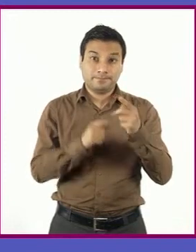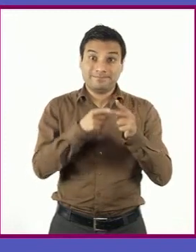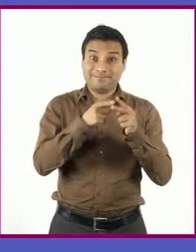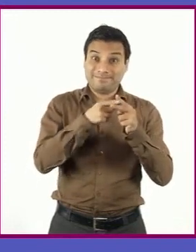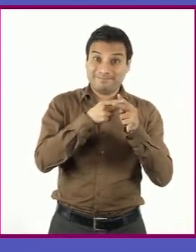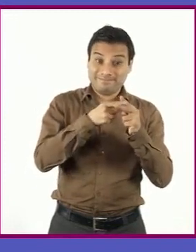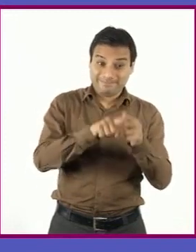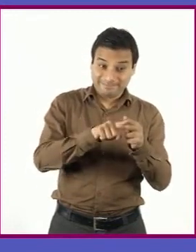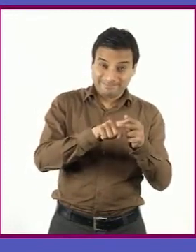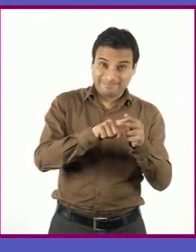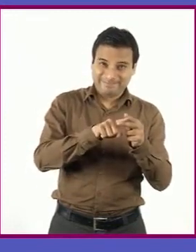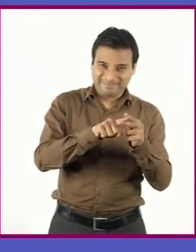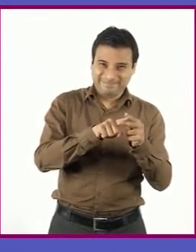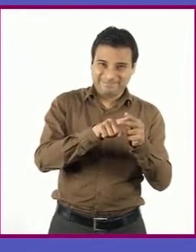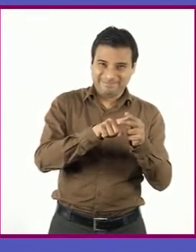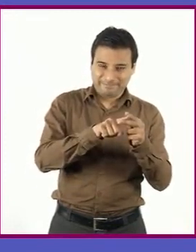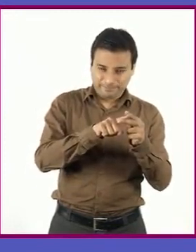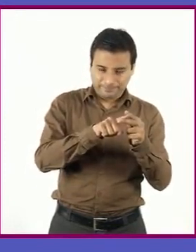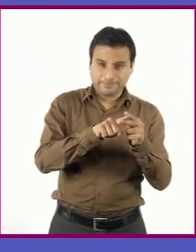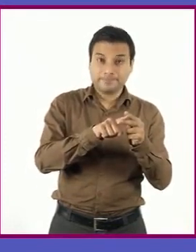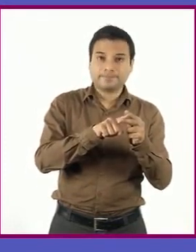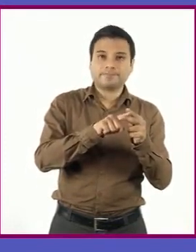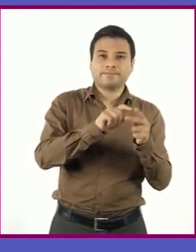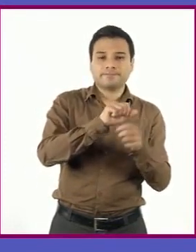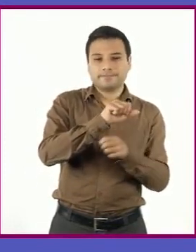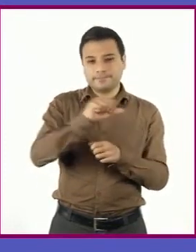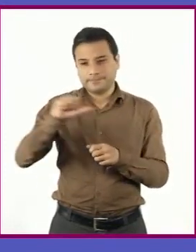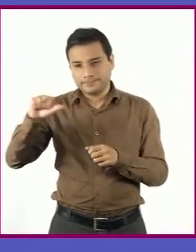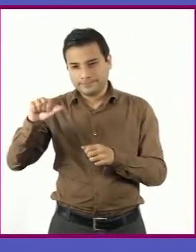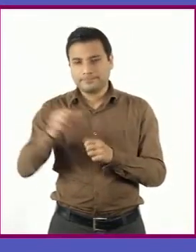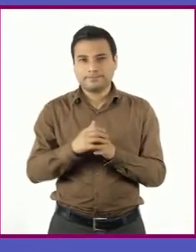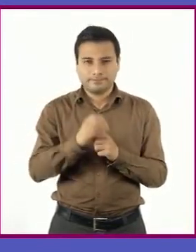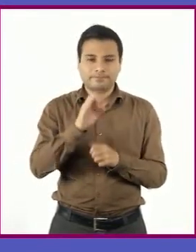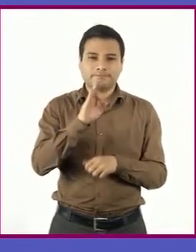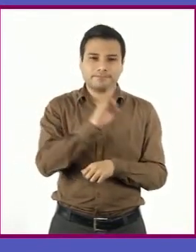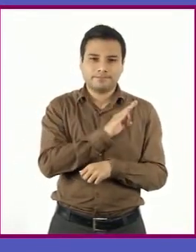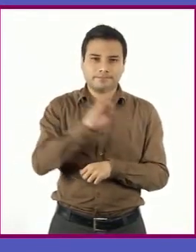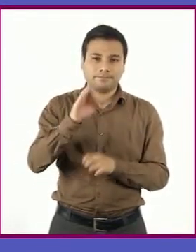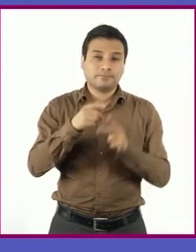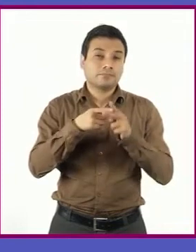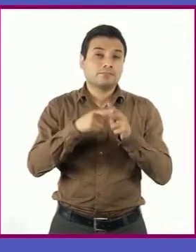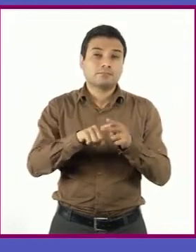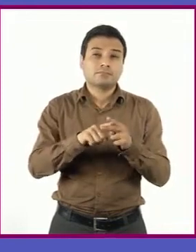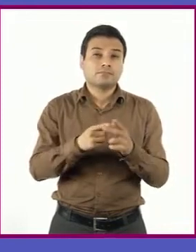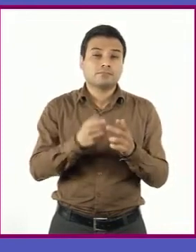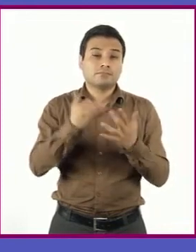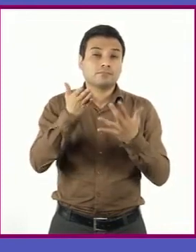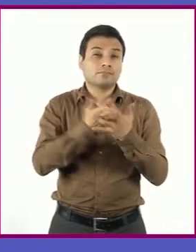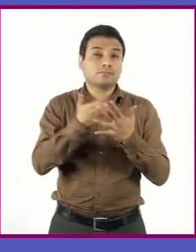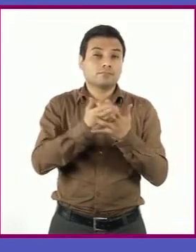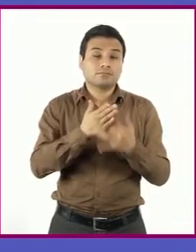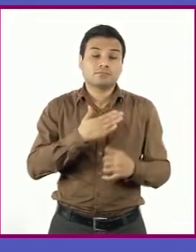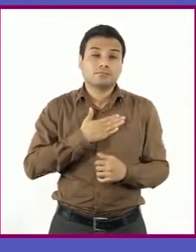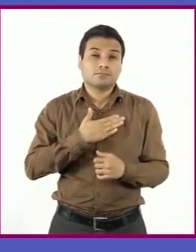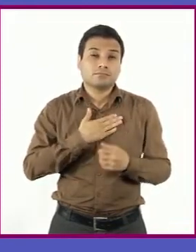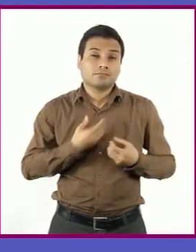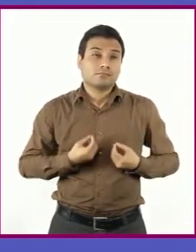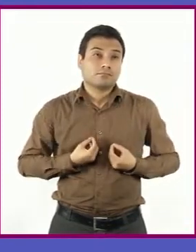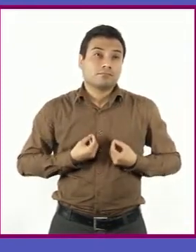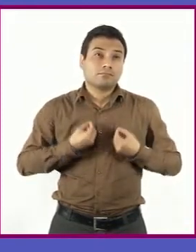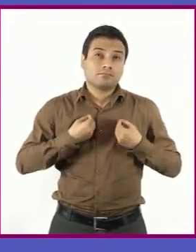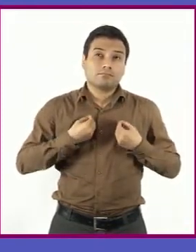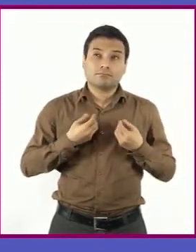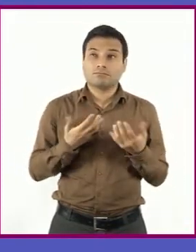principio, se dice que es abobo, o desde el principio. Puede ser a la mitad de la vida, por ejemplo, pueden comenzar a los